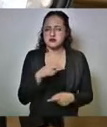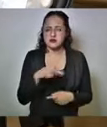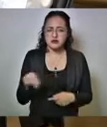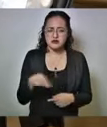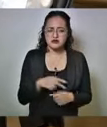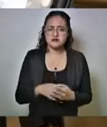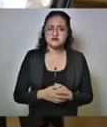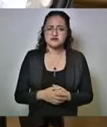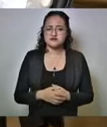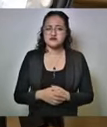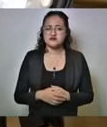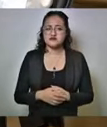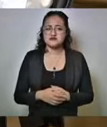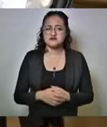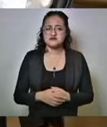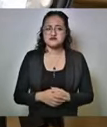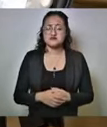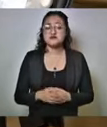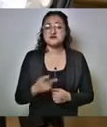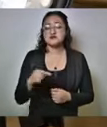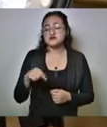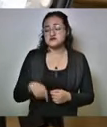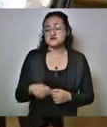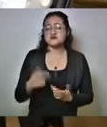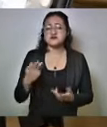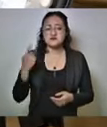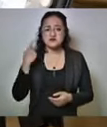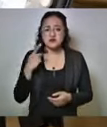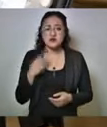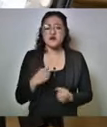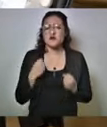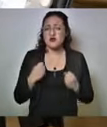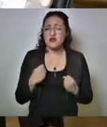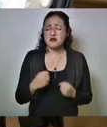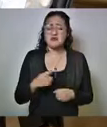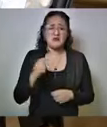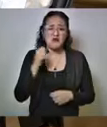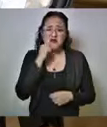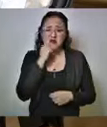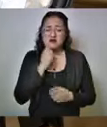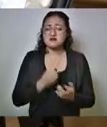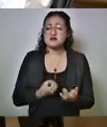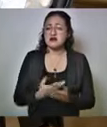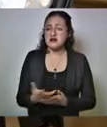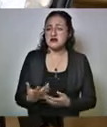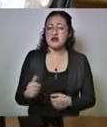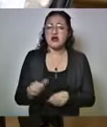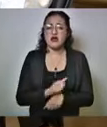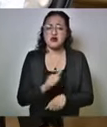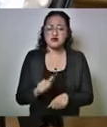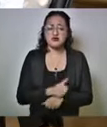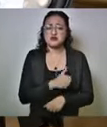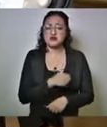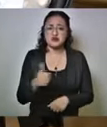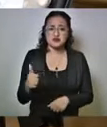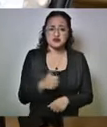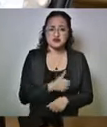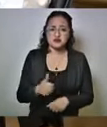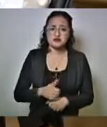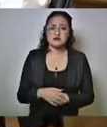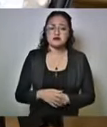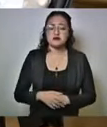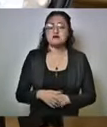sigues viendo una movilidad vehicular muy fuerte. Por eso, este gobierno